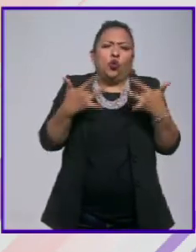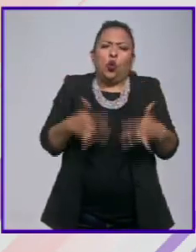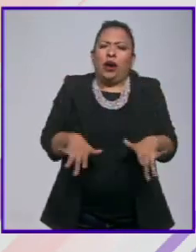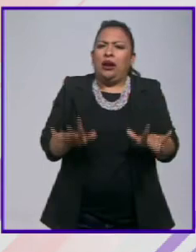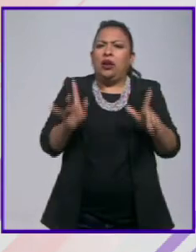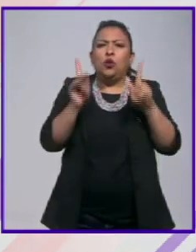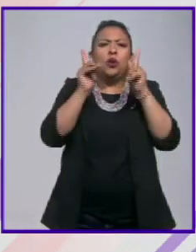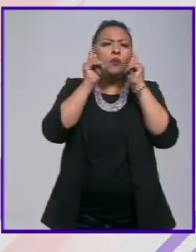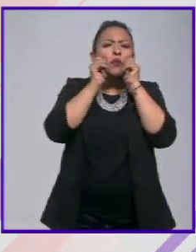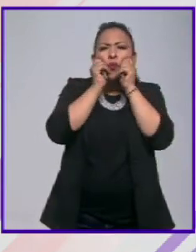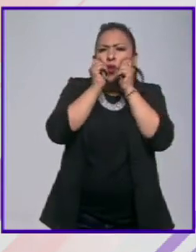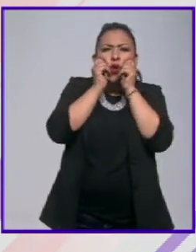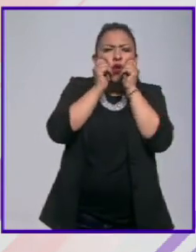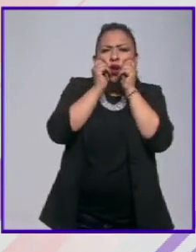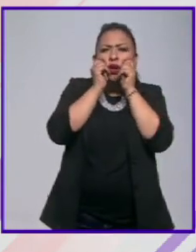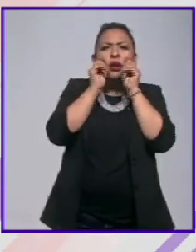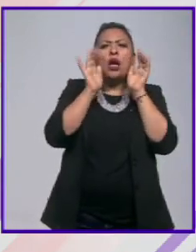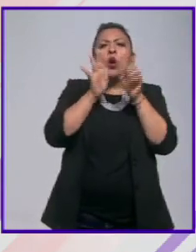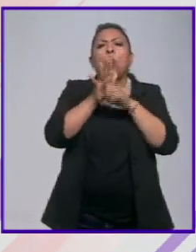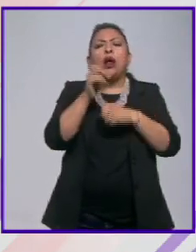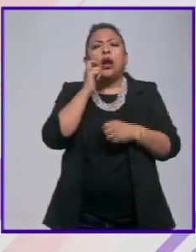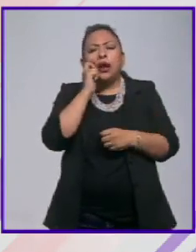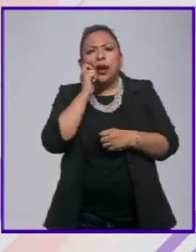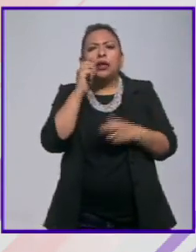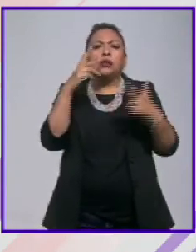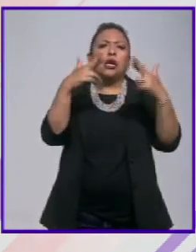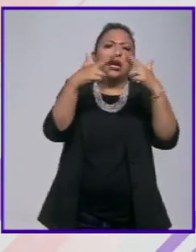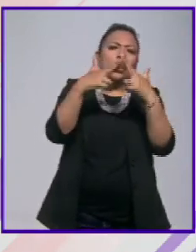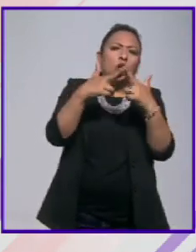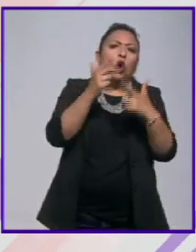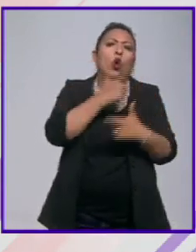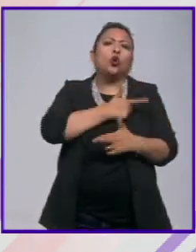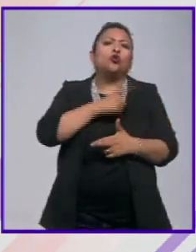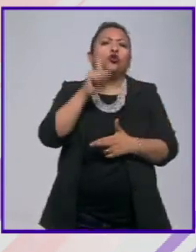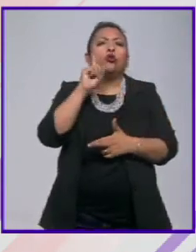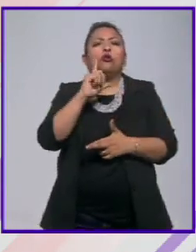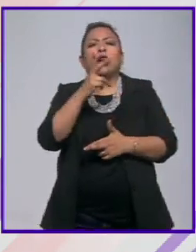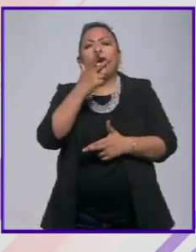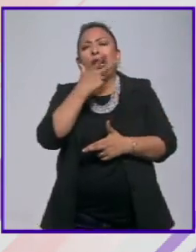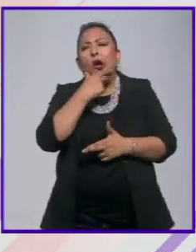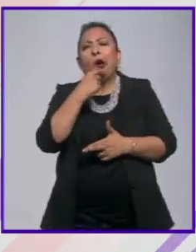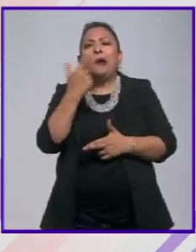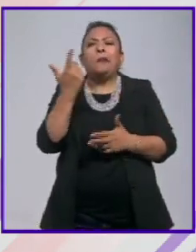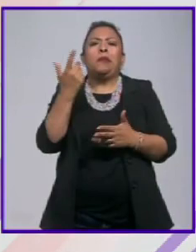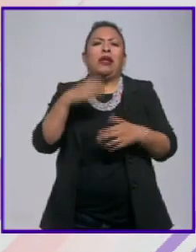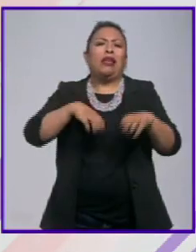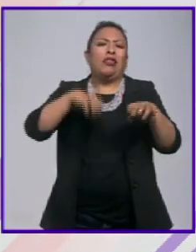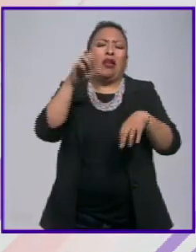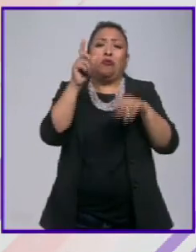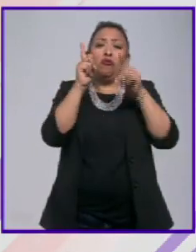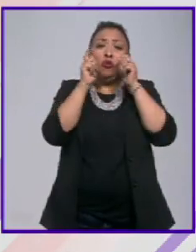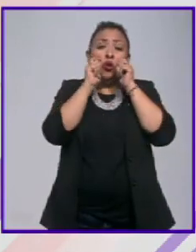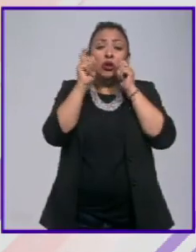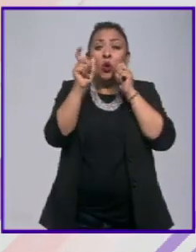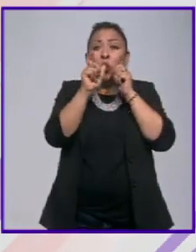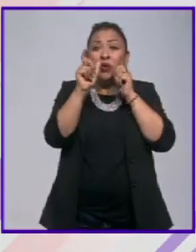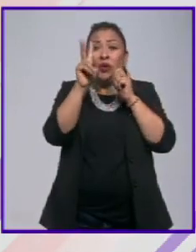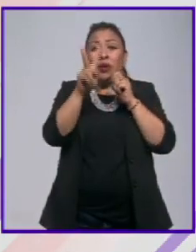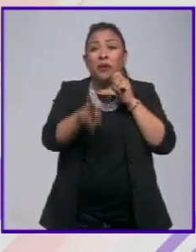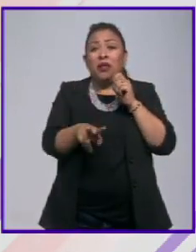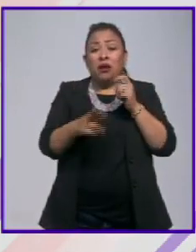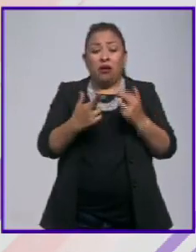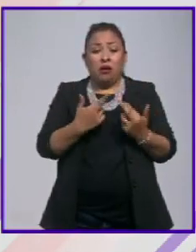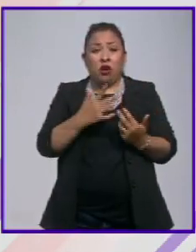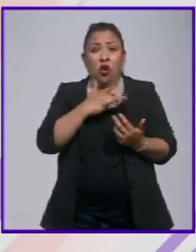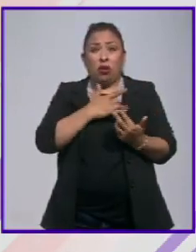importar la raza religión preferencia sexual edad que es que te